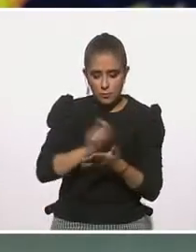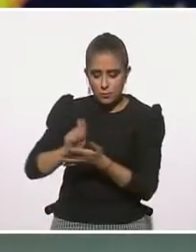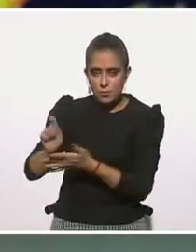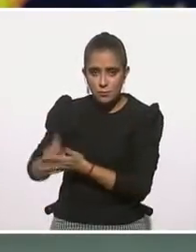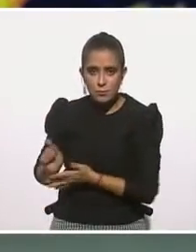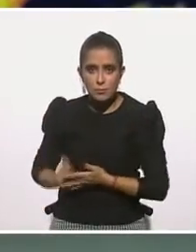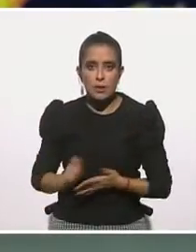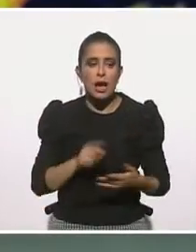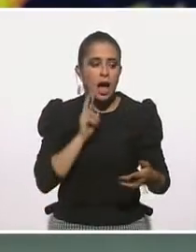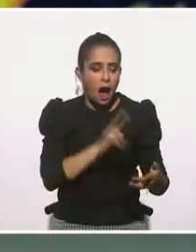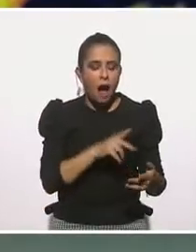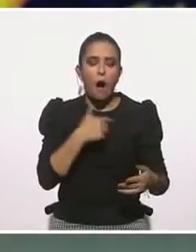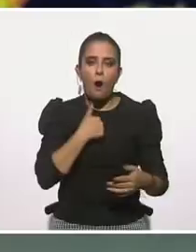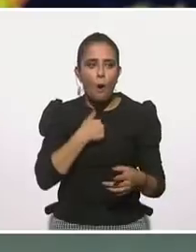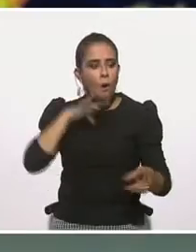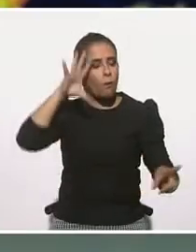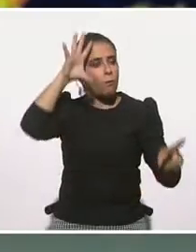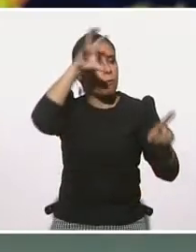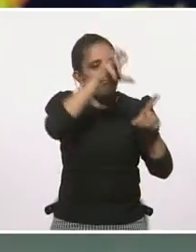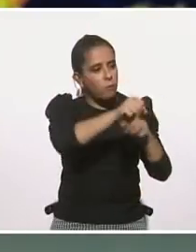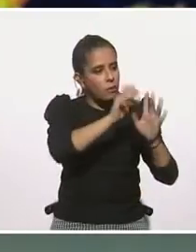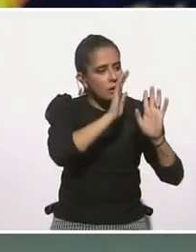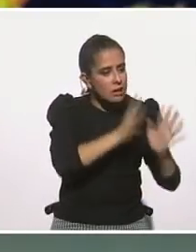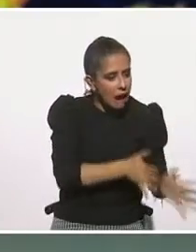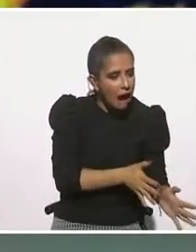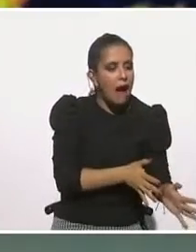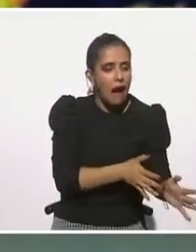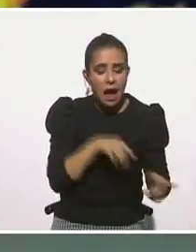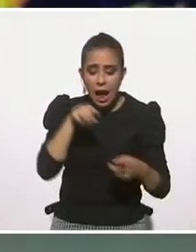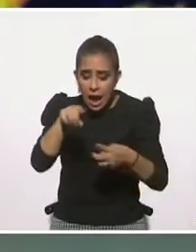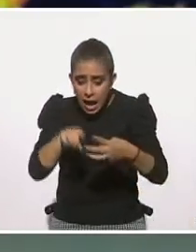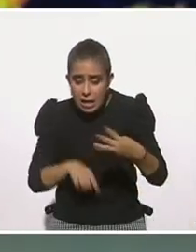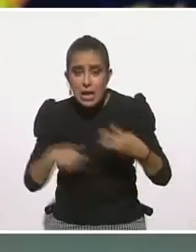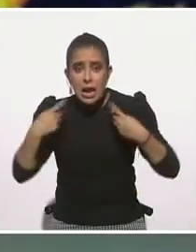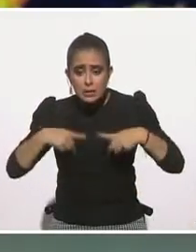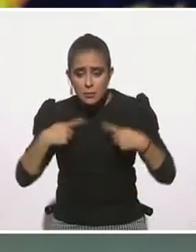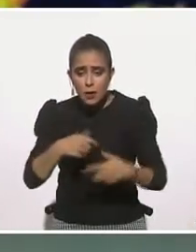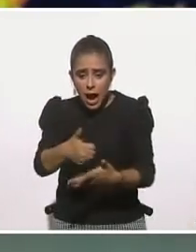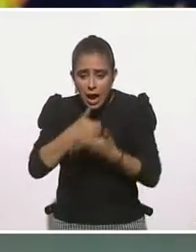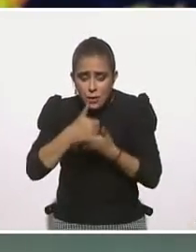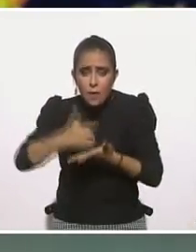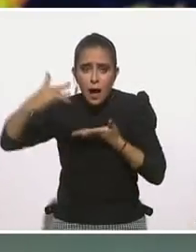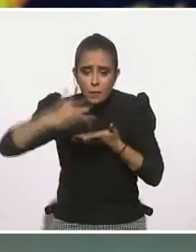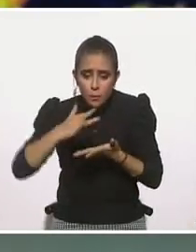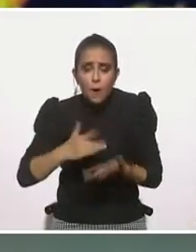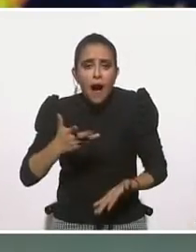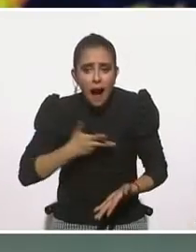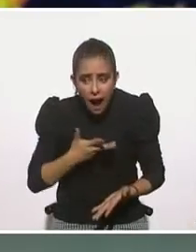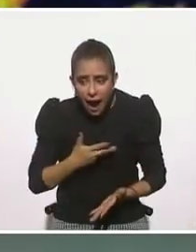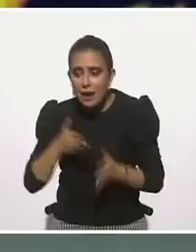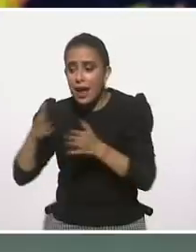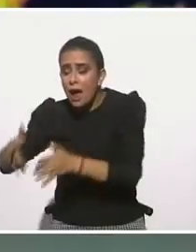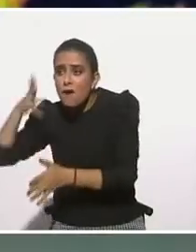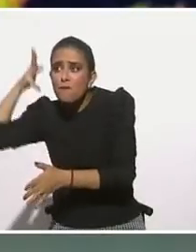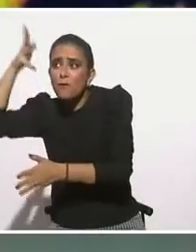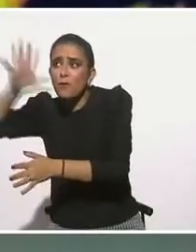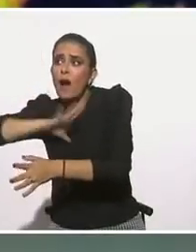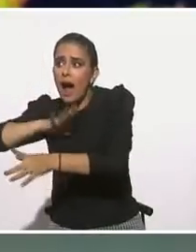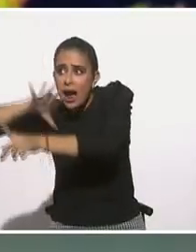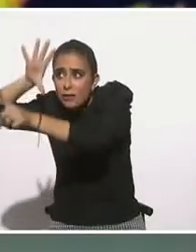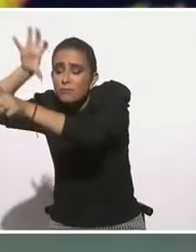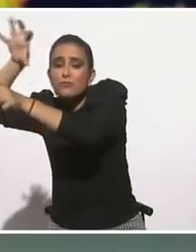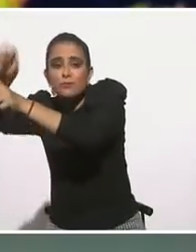de que vean que lo han logrado, de que vean que no están solos, y de que vean que hay cosas por las que vale la pena luchar. Después de que lo hagan, acérquense con los